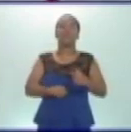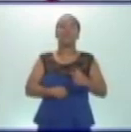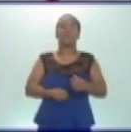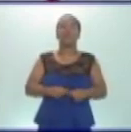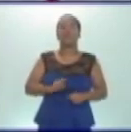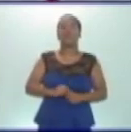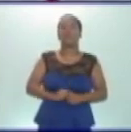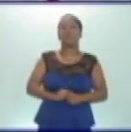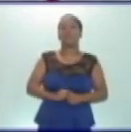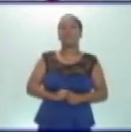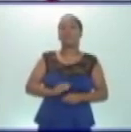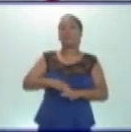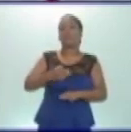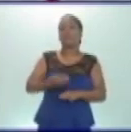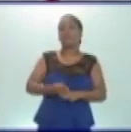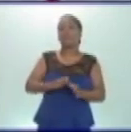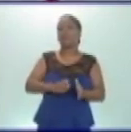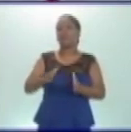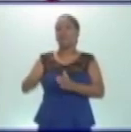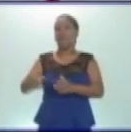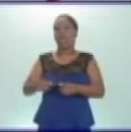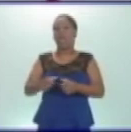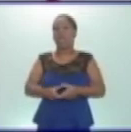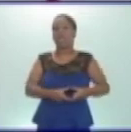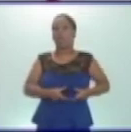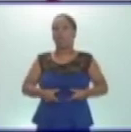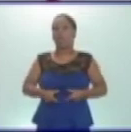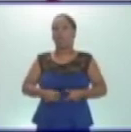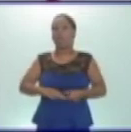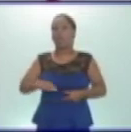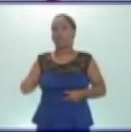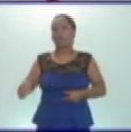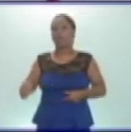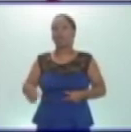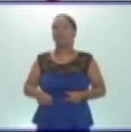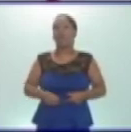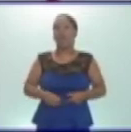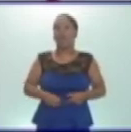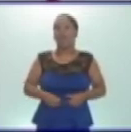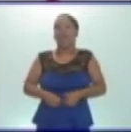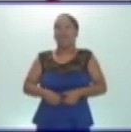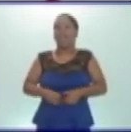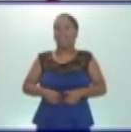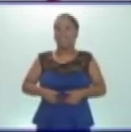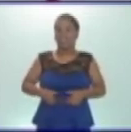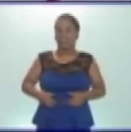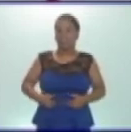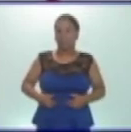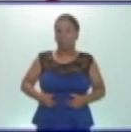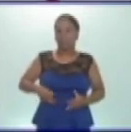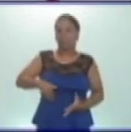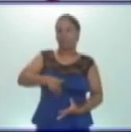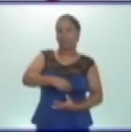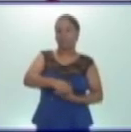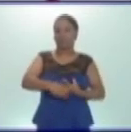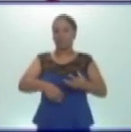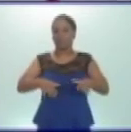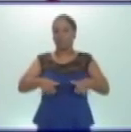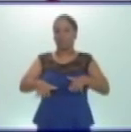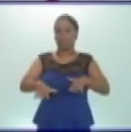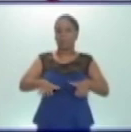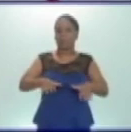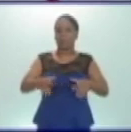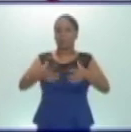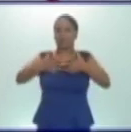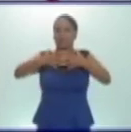a qué órgano pasan? Correcto. En el estómago se producen movimientos que mezclan los alimentos con los